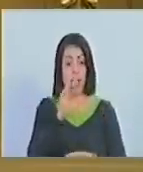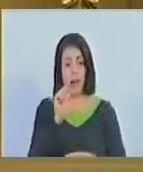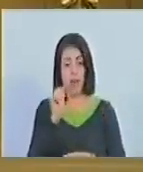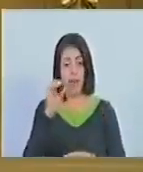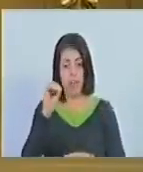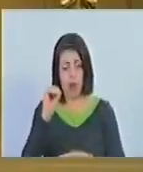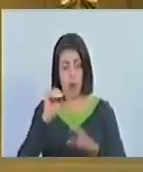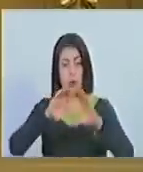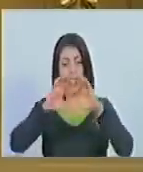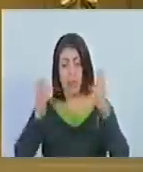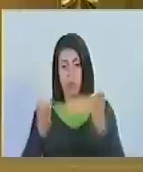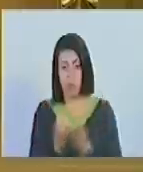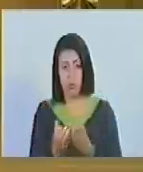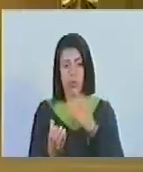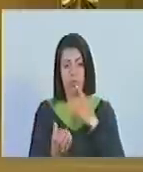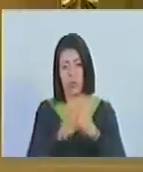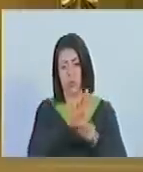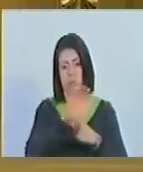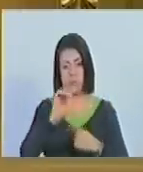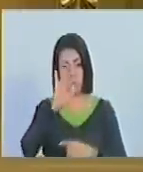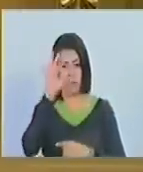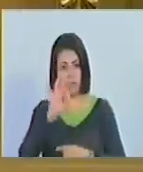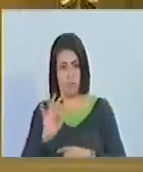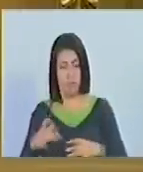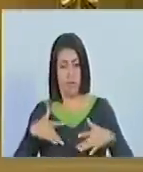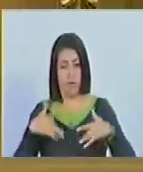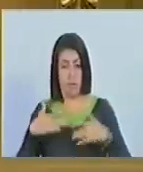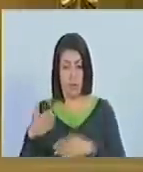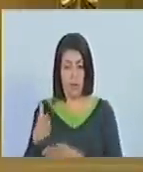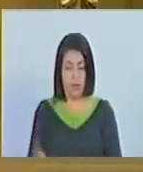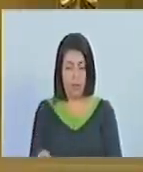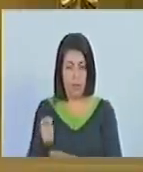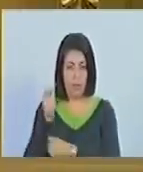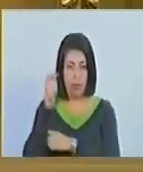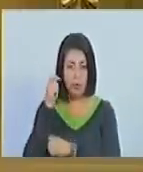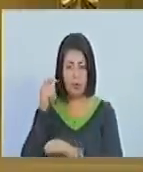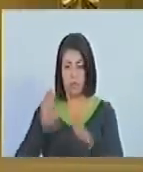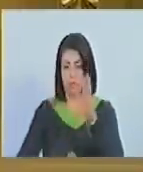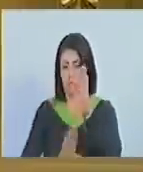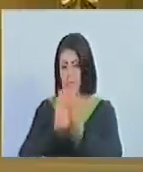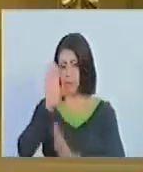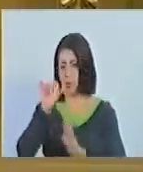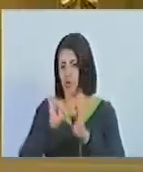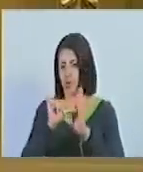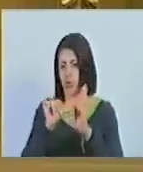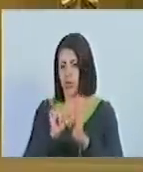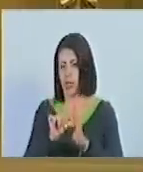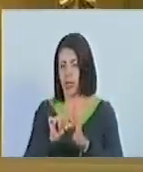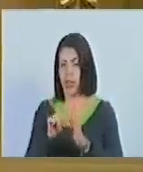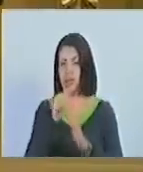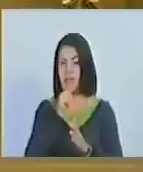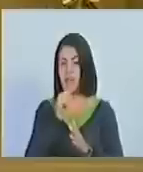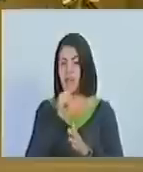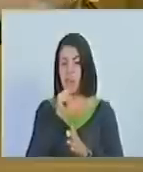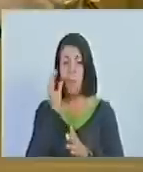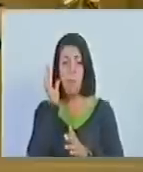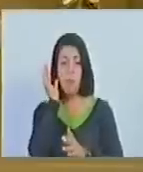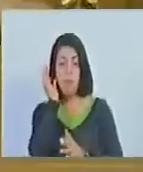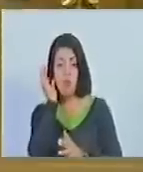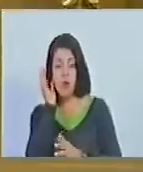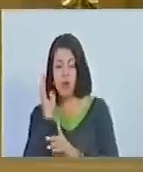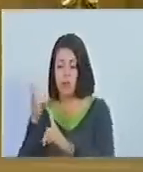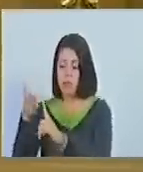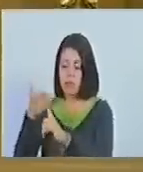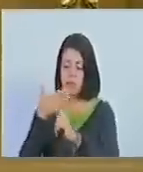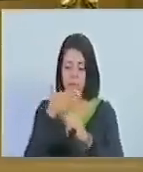más del 50% de la actividad pesquera es desarrollada por mujeres desde la captura